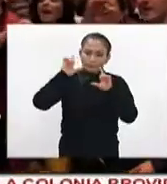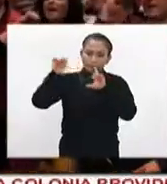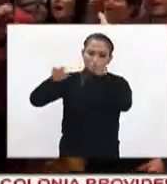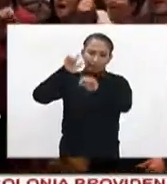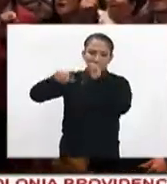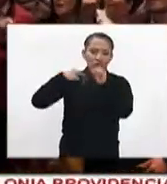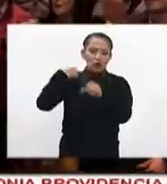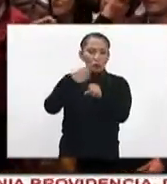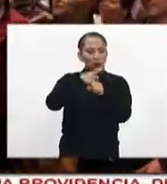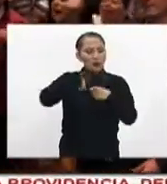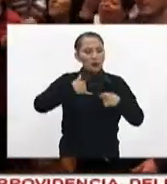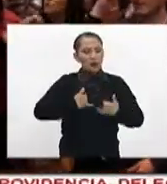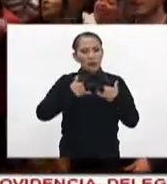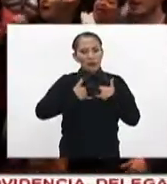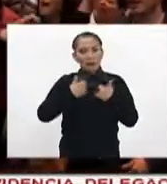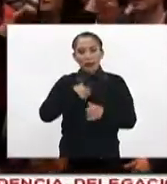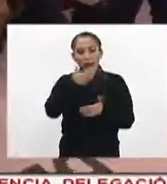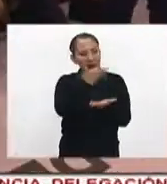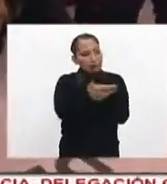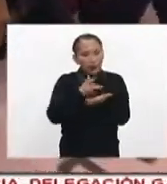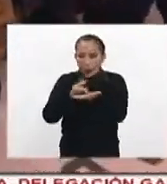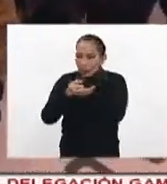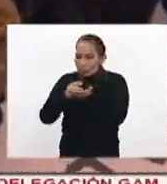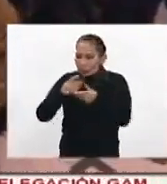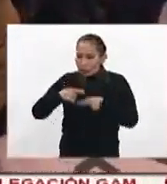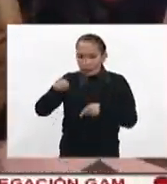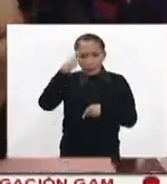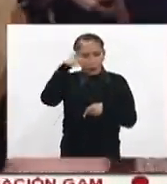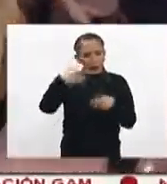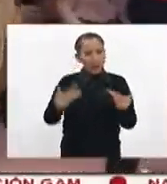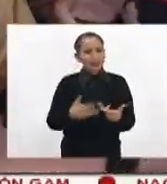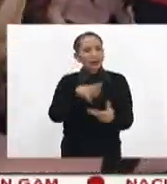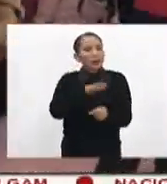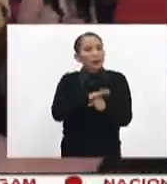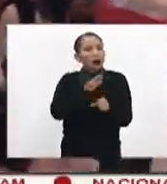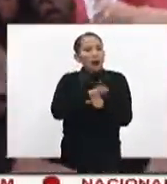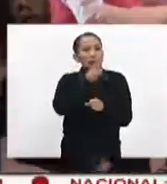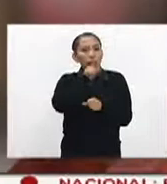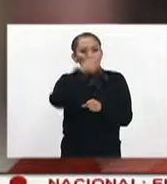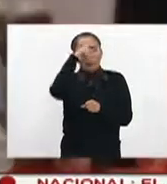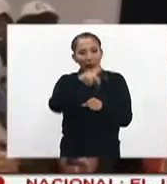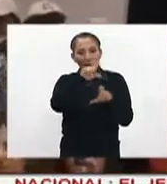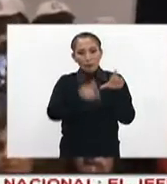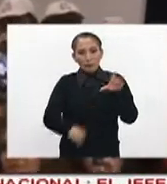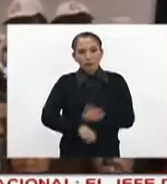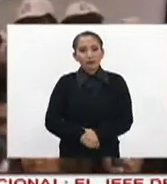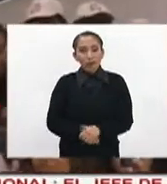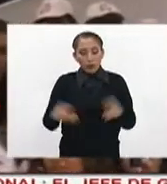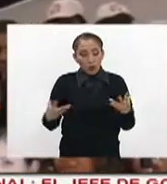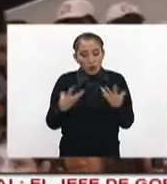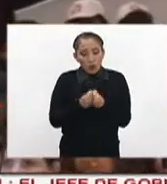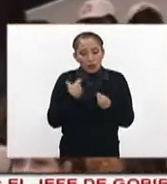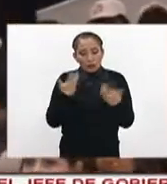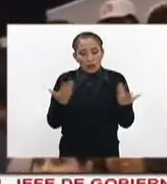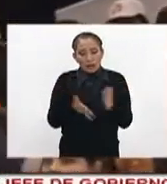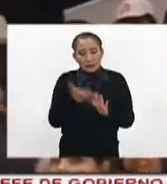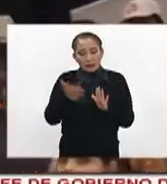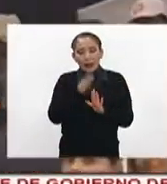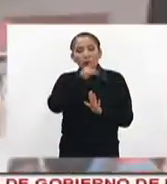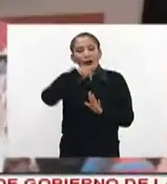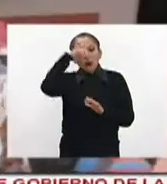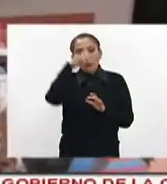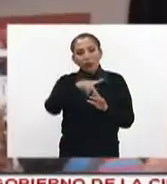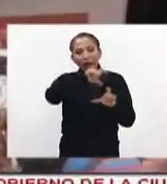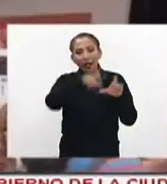oportunidades para los jóvenes. Pidió el apoyo de la gente para lograr, dijo, un mejor país. Juntos construyamos un mejor